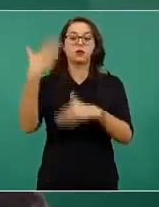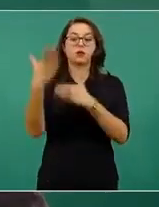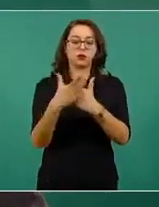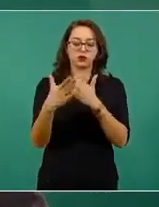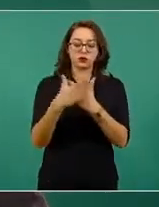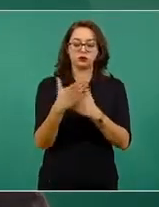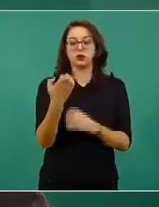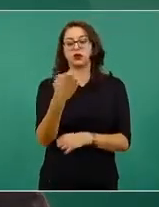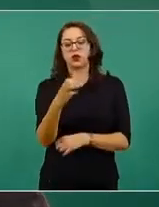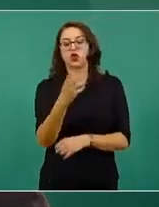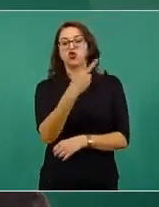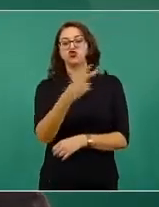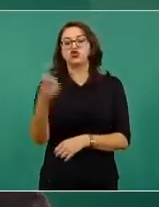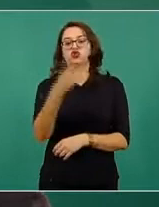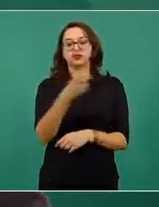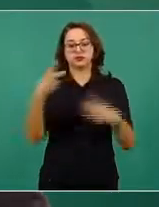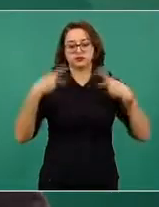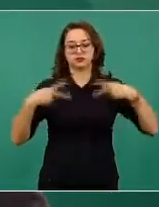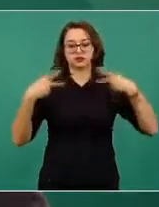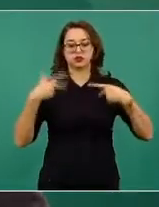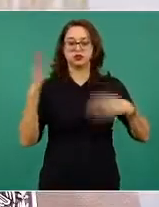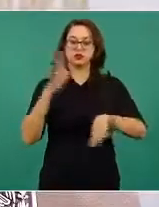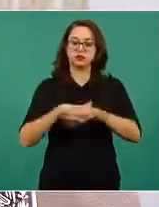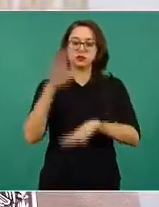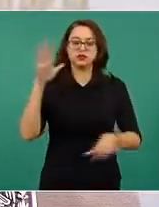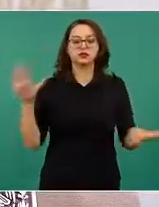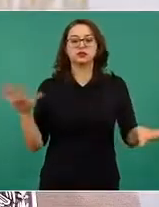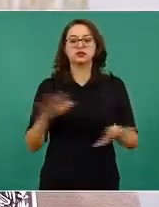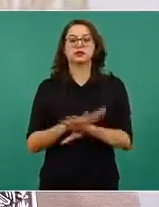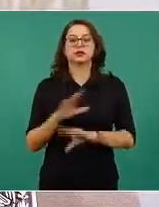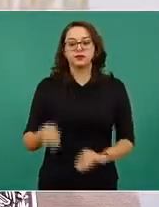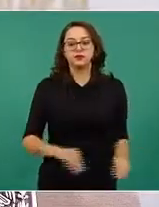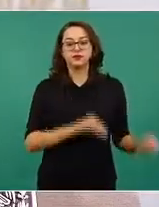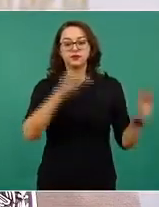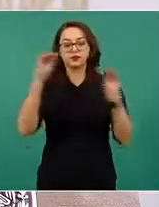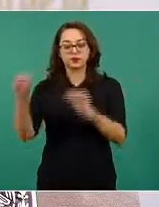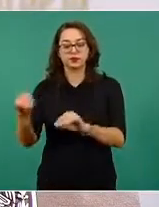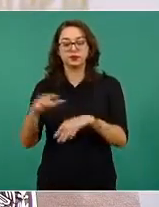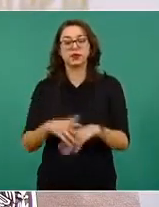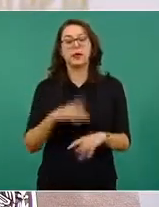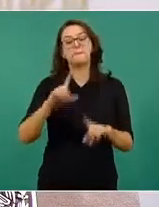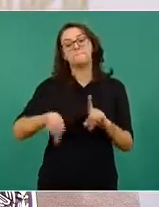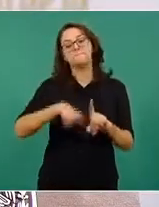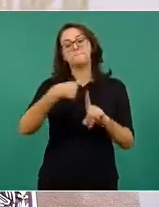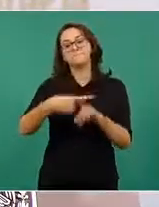personas de la Secretaría de Salud y de COFEPRIS, más 120 del Insabi. Gracias.